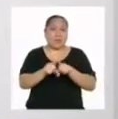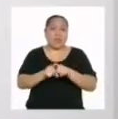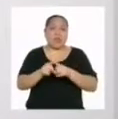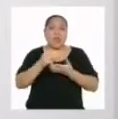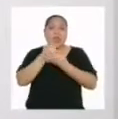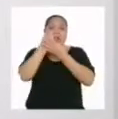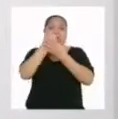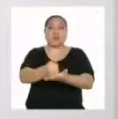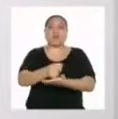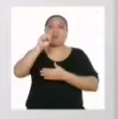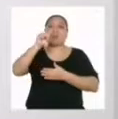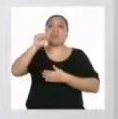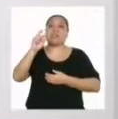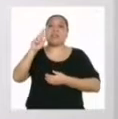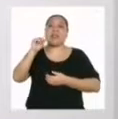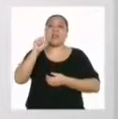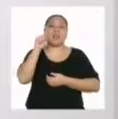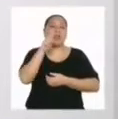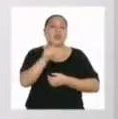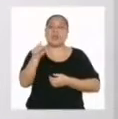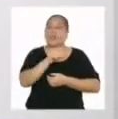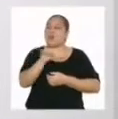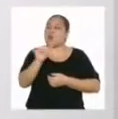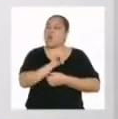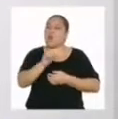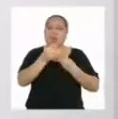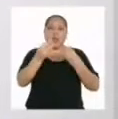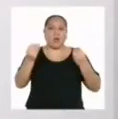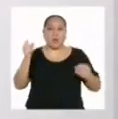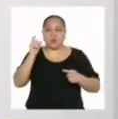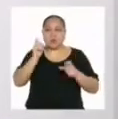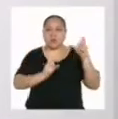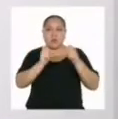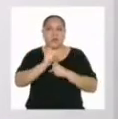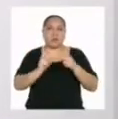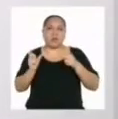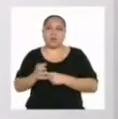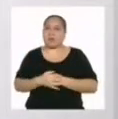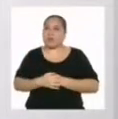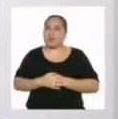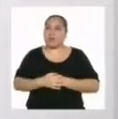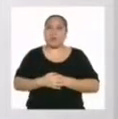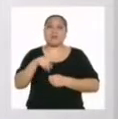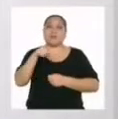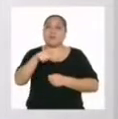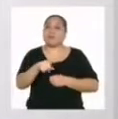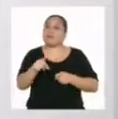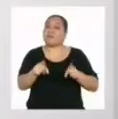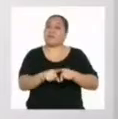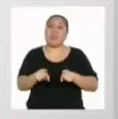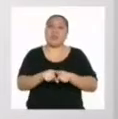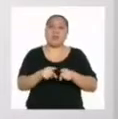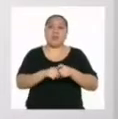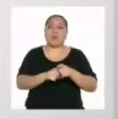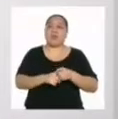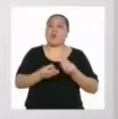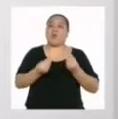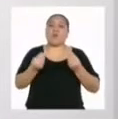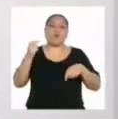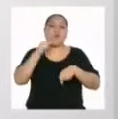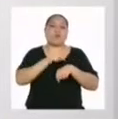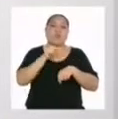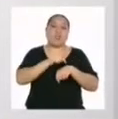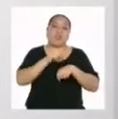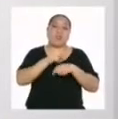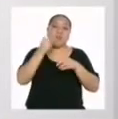ayudamos a Sara, quien al igual que muchos y muchas de nosotras, ha tenido que pasar más tiempo